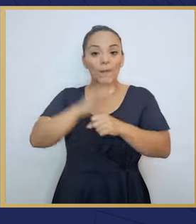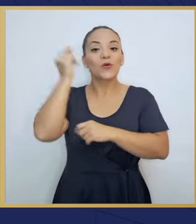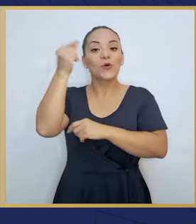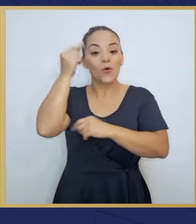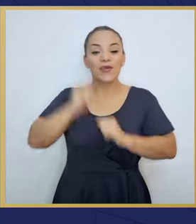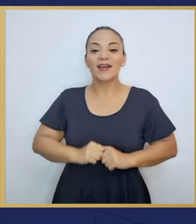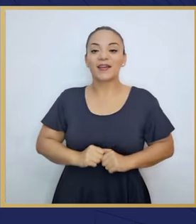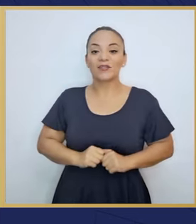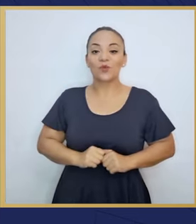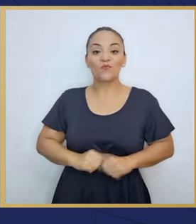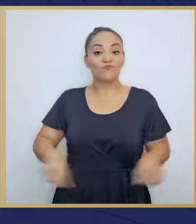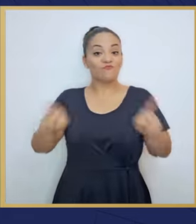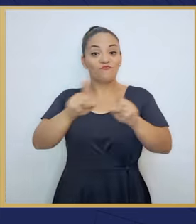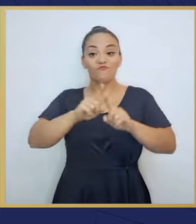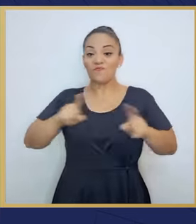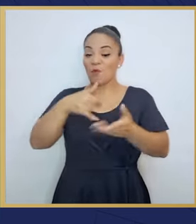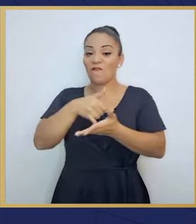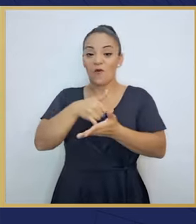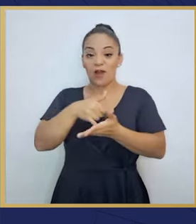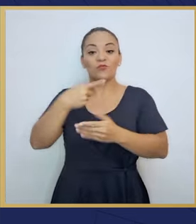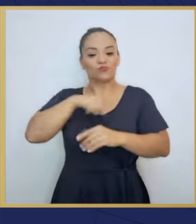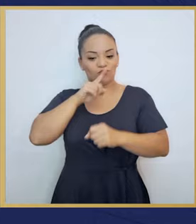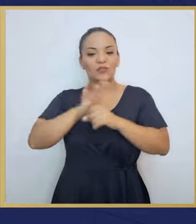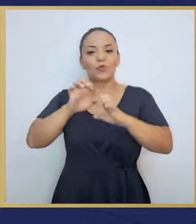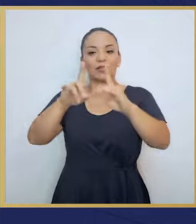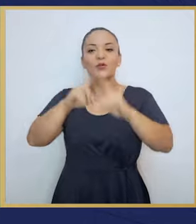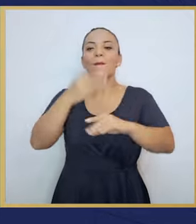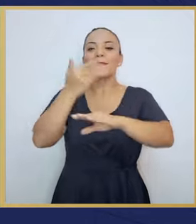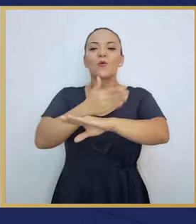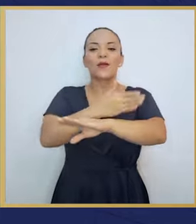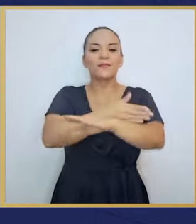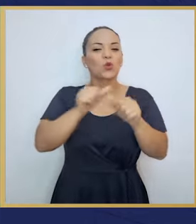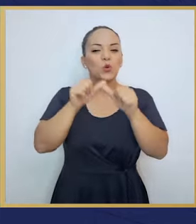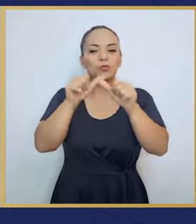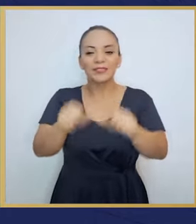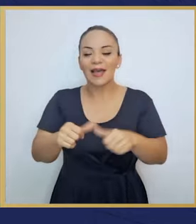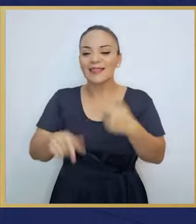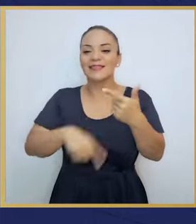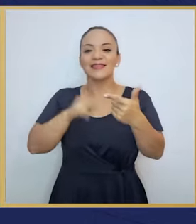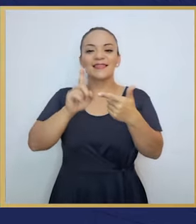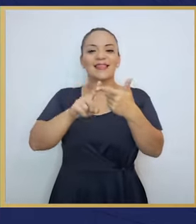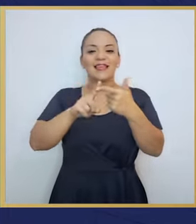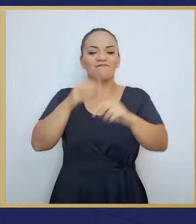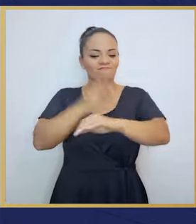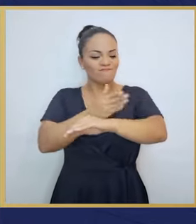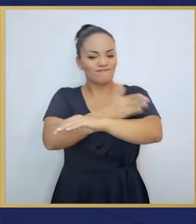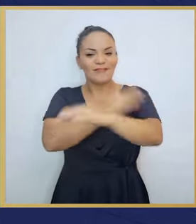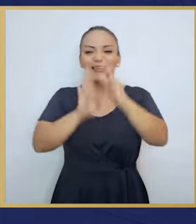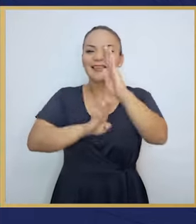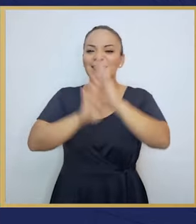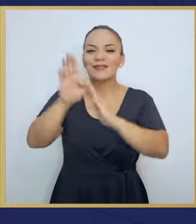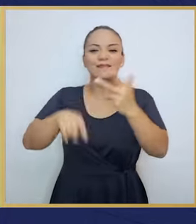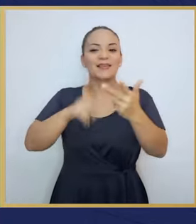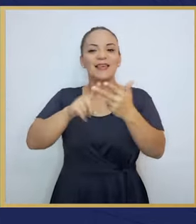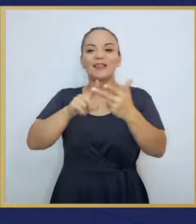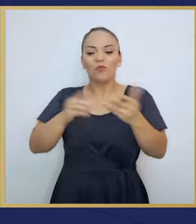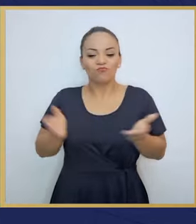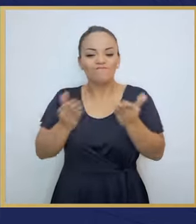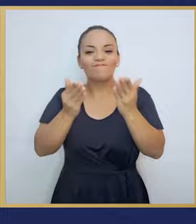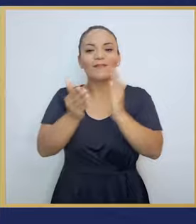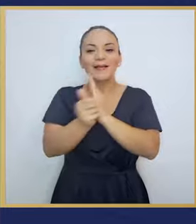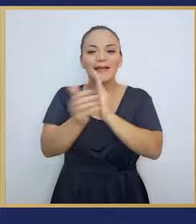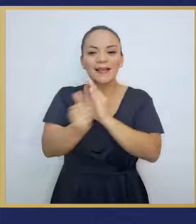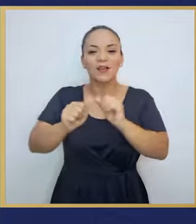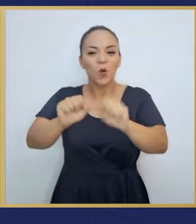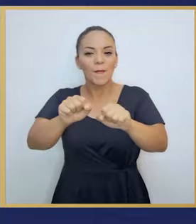aflojar con el mejoramiento constante, con el crecimiento y fortalecimiento de las capacidades y competencias